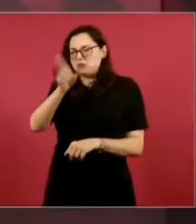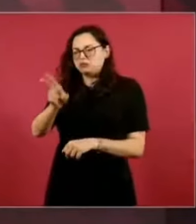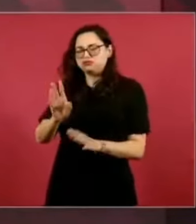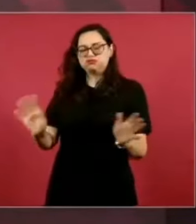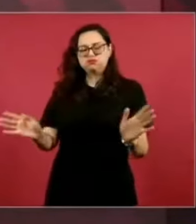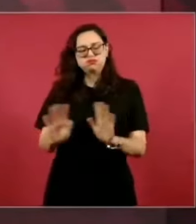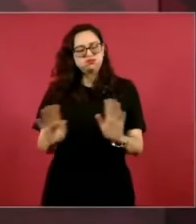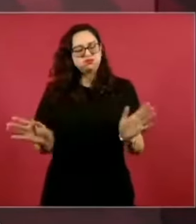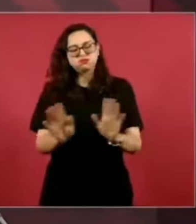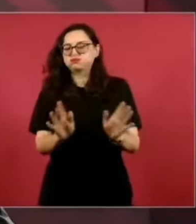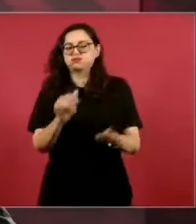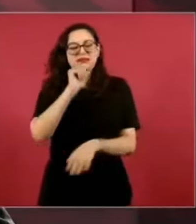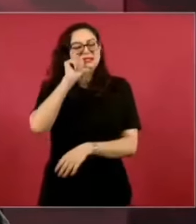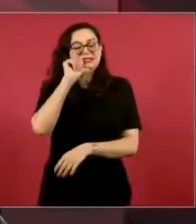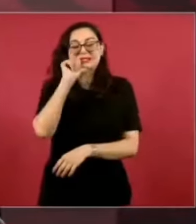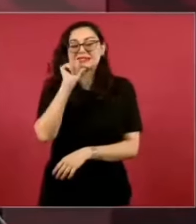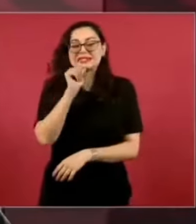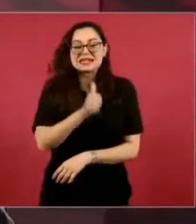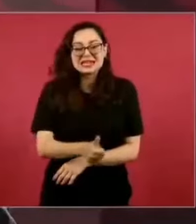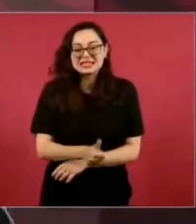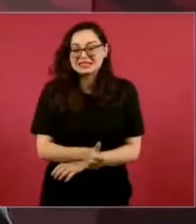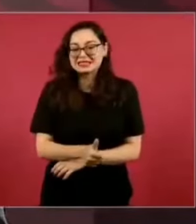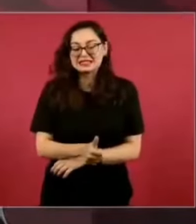es estar